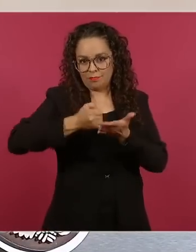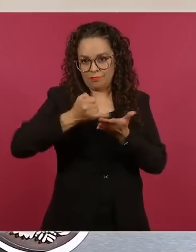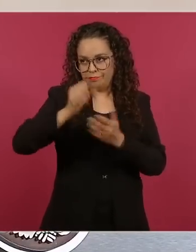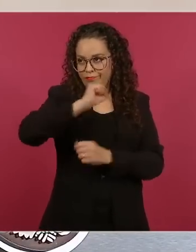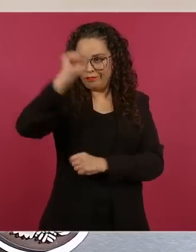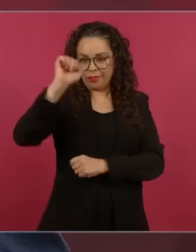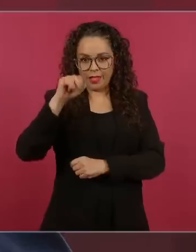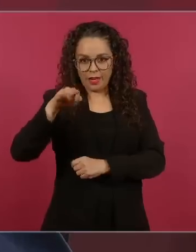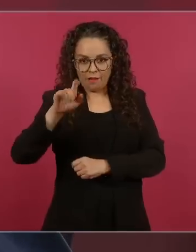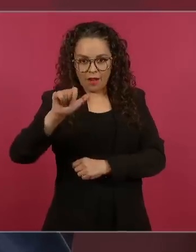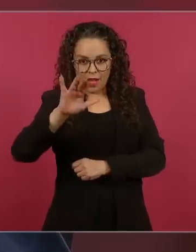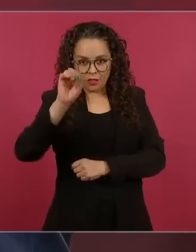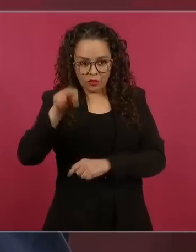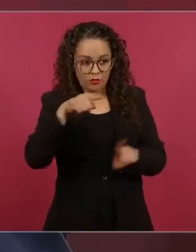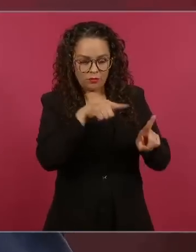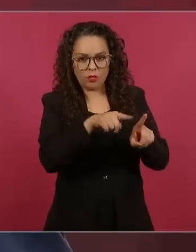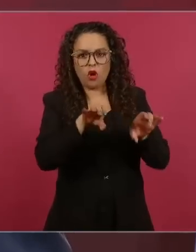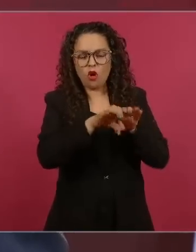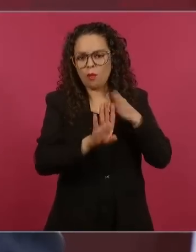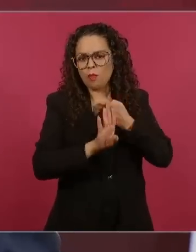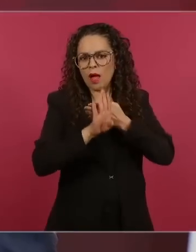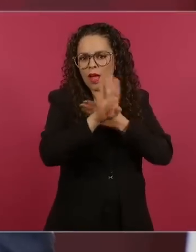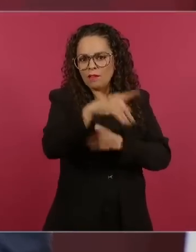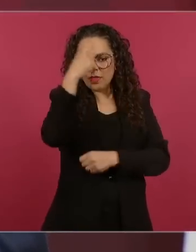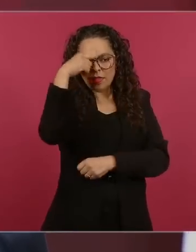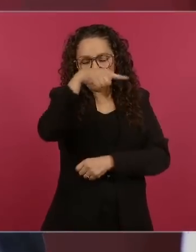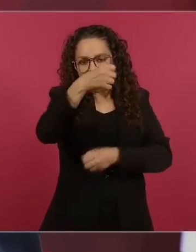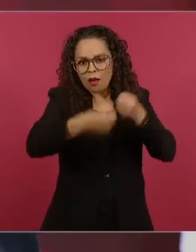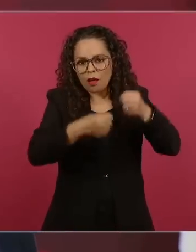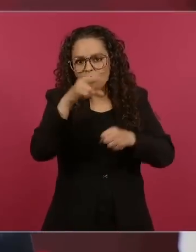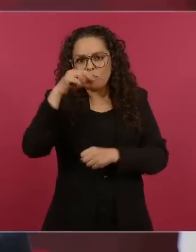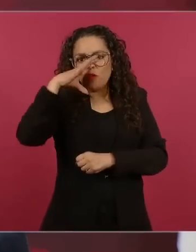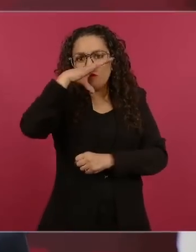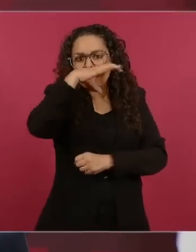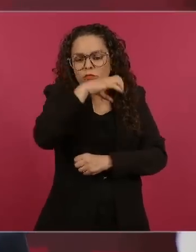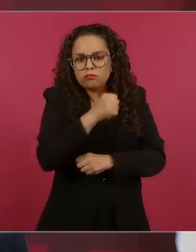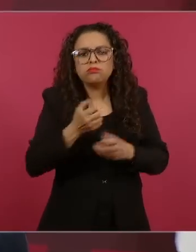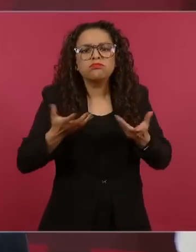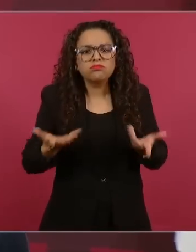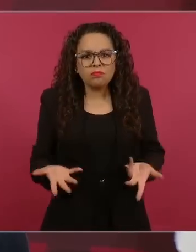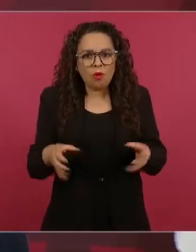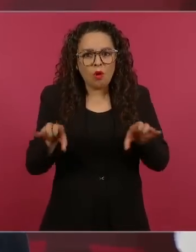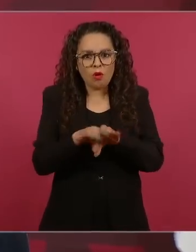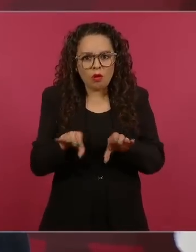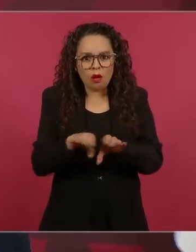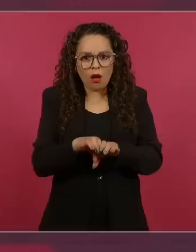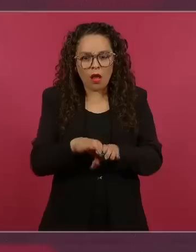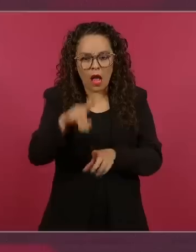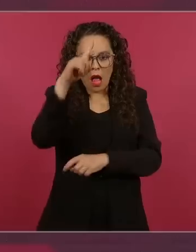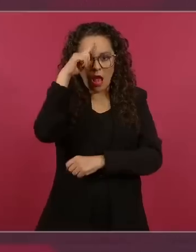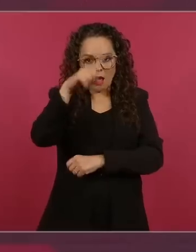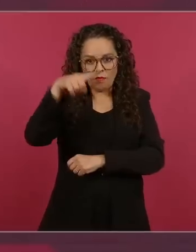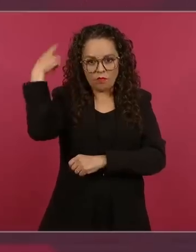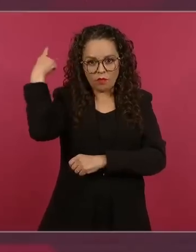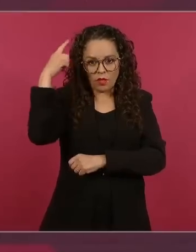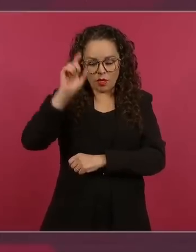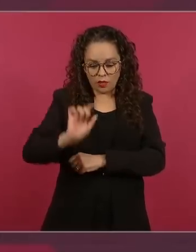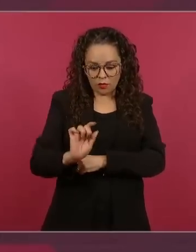Entonces, para que no se caliente, se apaga, pues ya